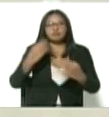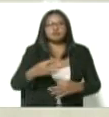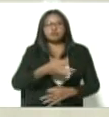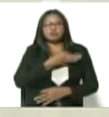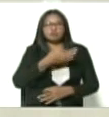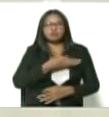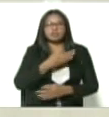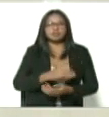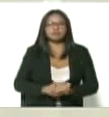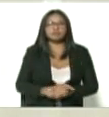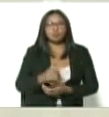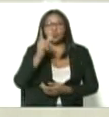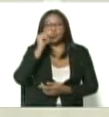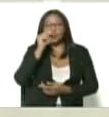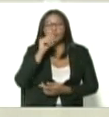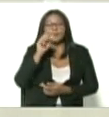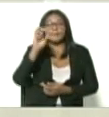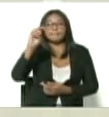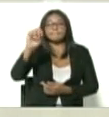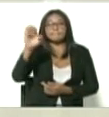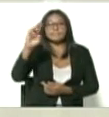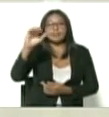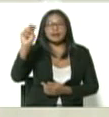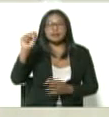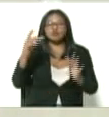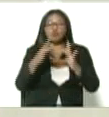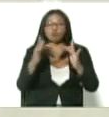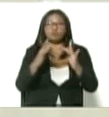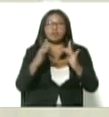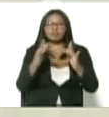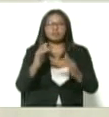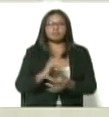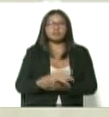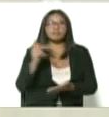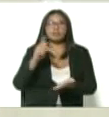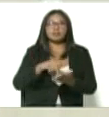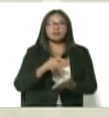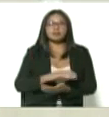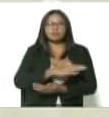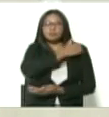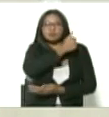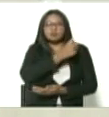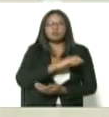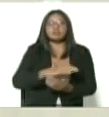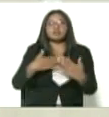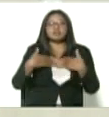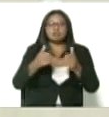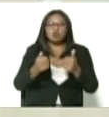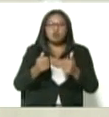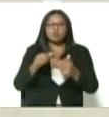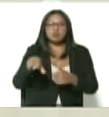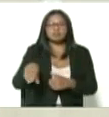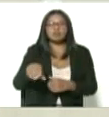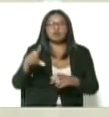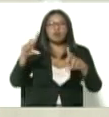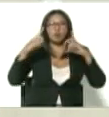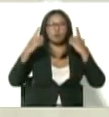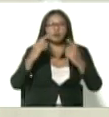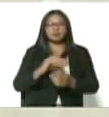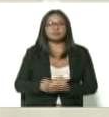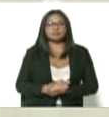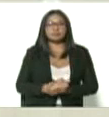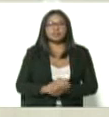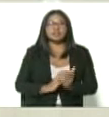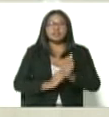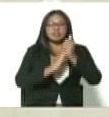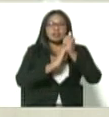armando marín vamos a darle el pase se encuentra también presente la autoridad única de salud del estado la guayra y la directora